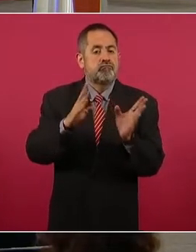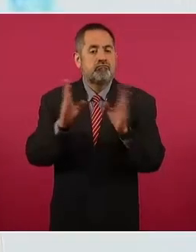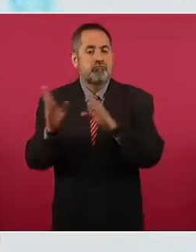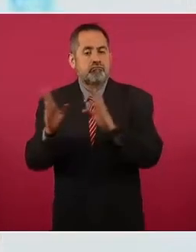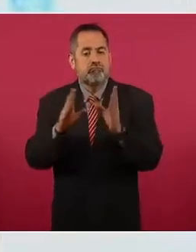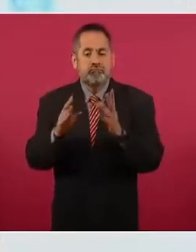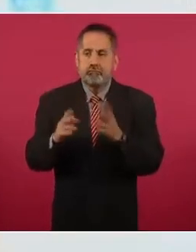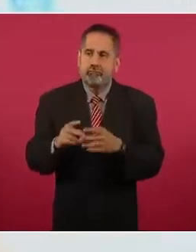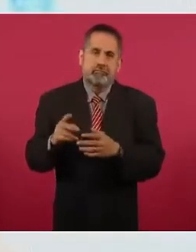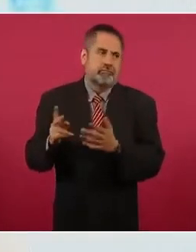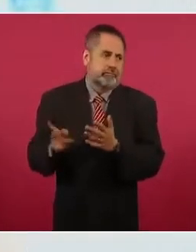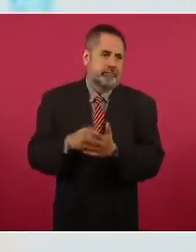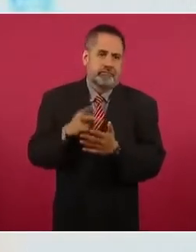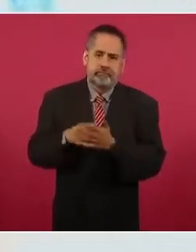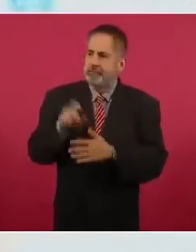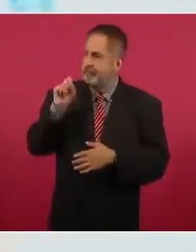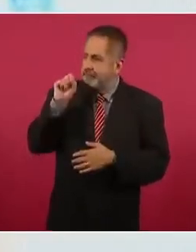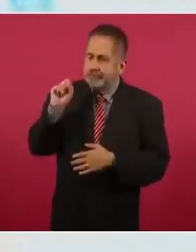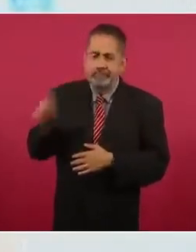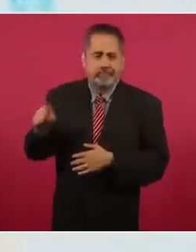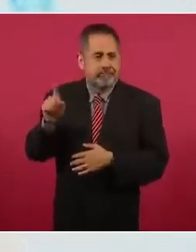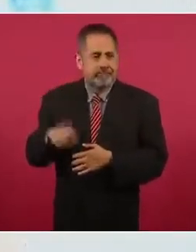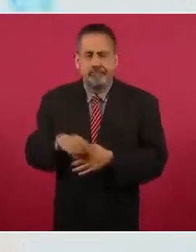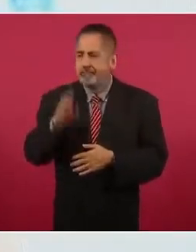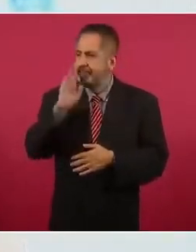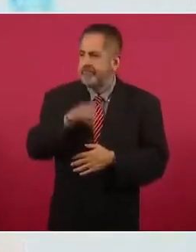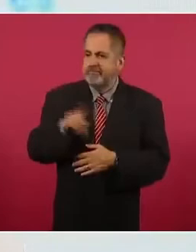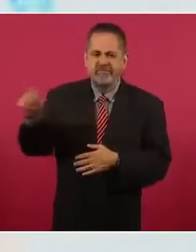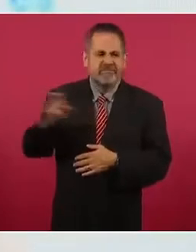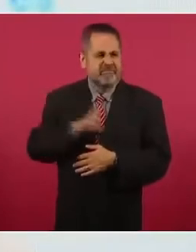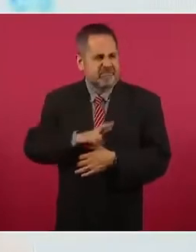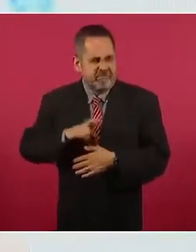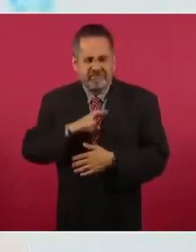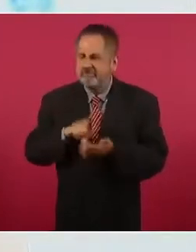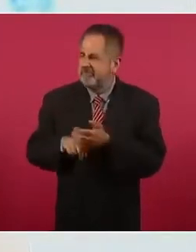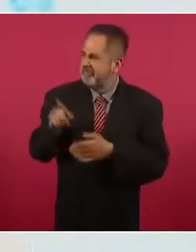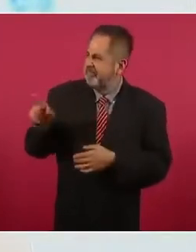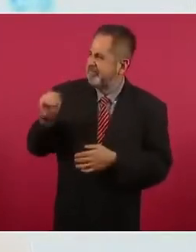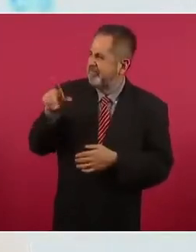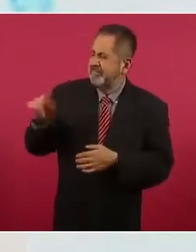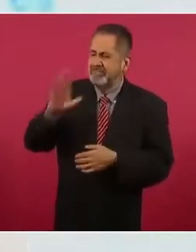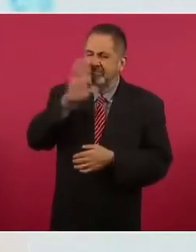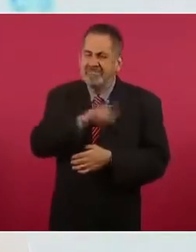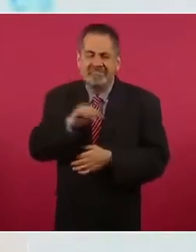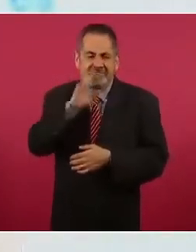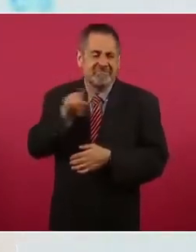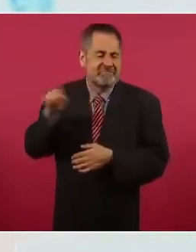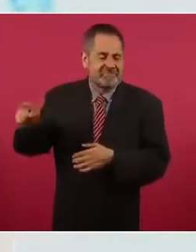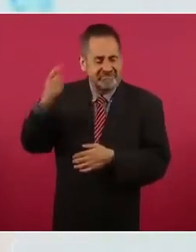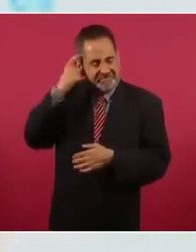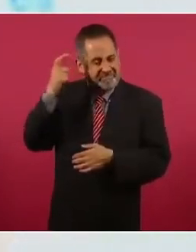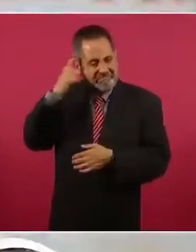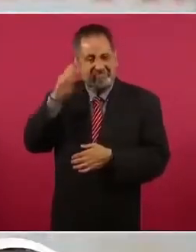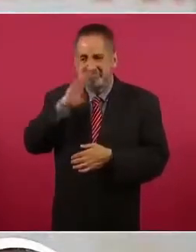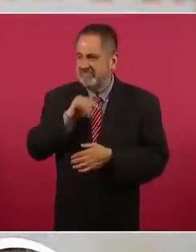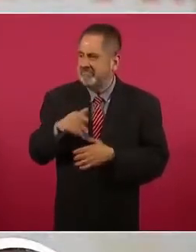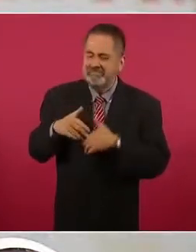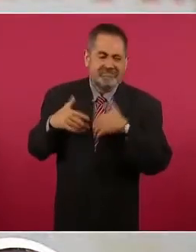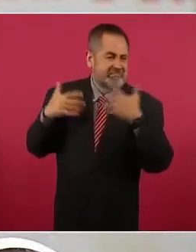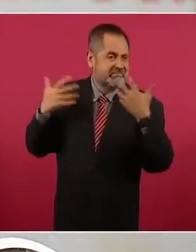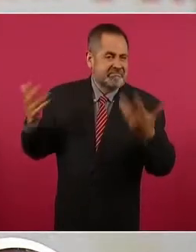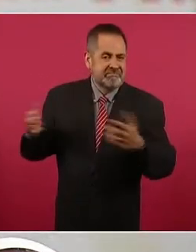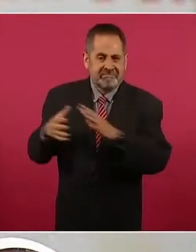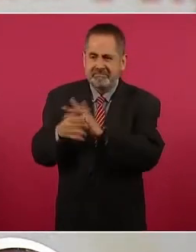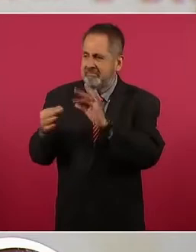es otra acción destructiva, compulsiva y resentida de López Obrador. Lo digo sin consideraciones